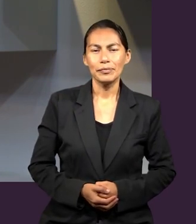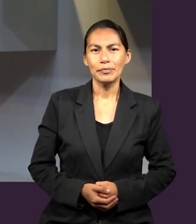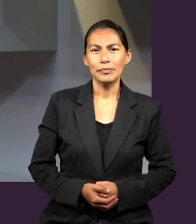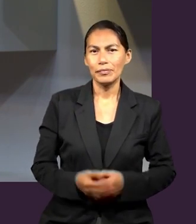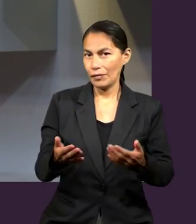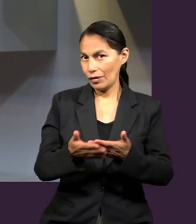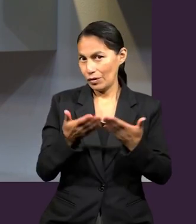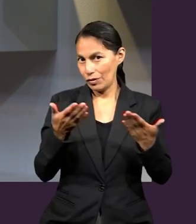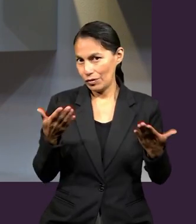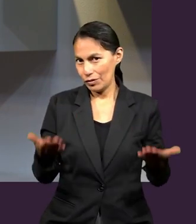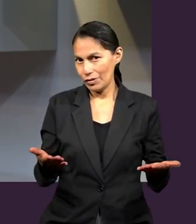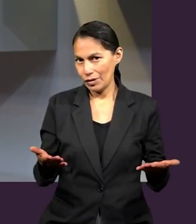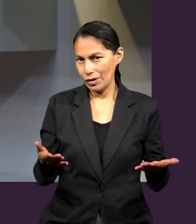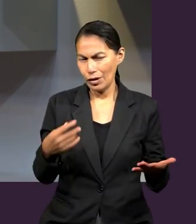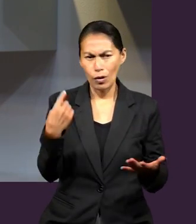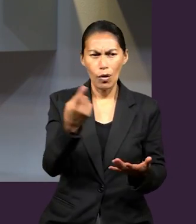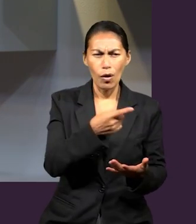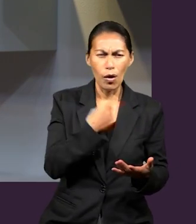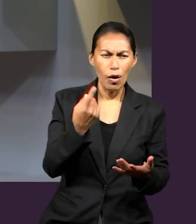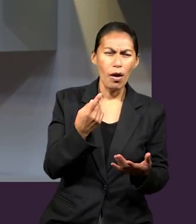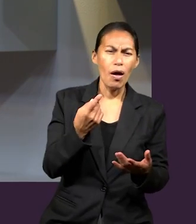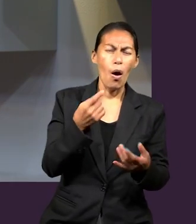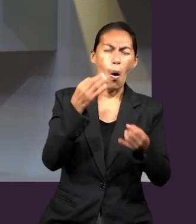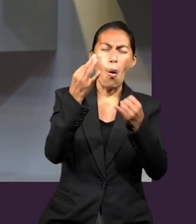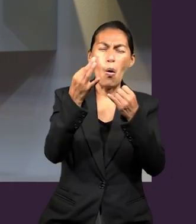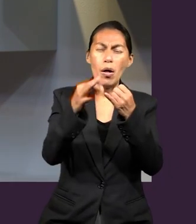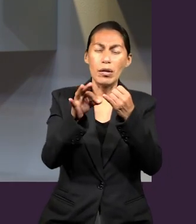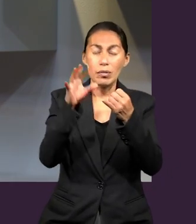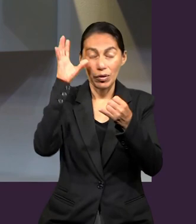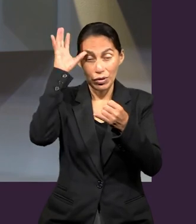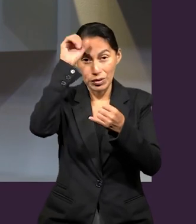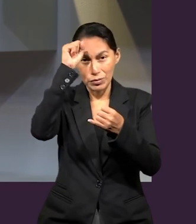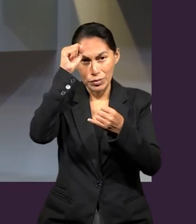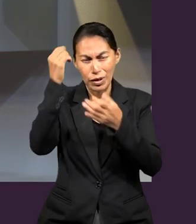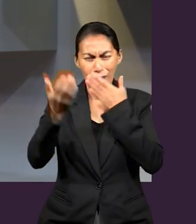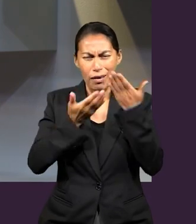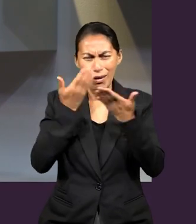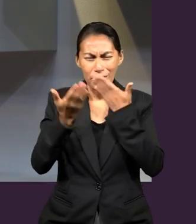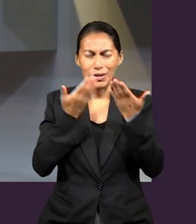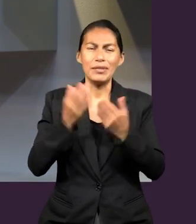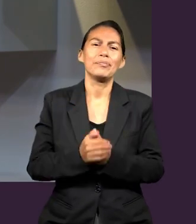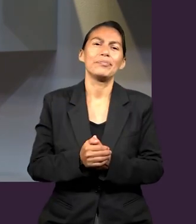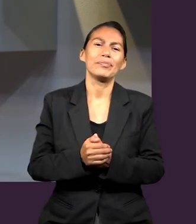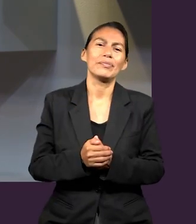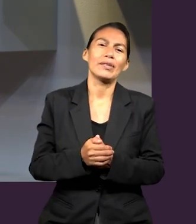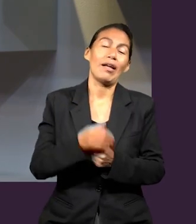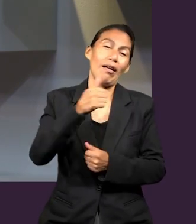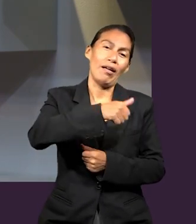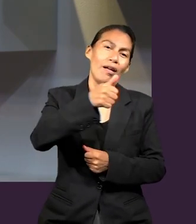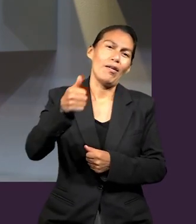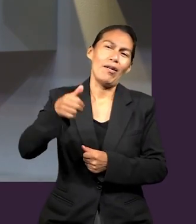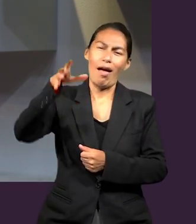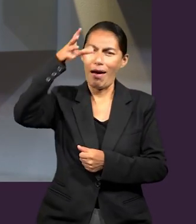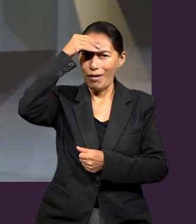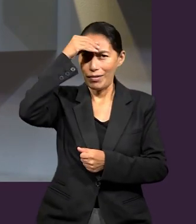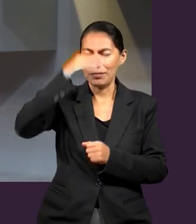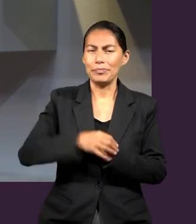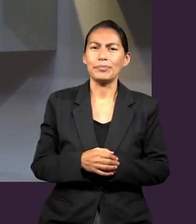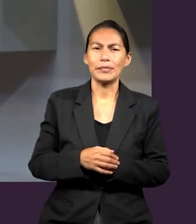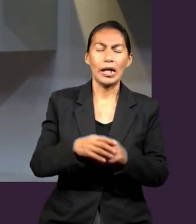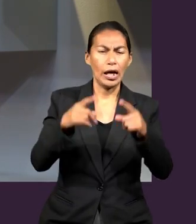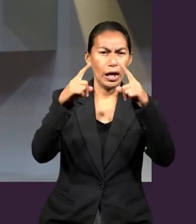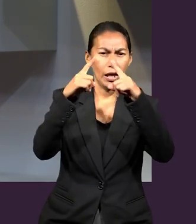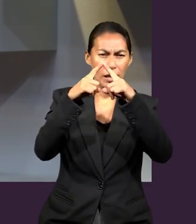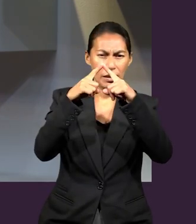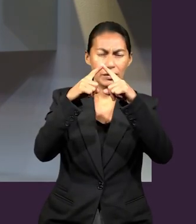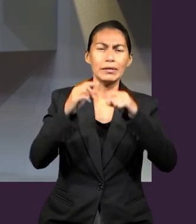vamos a desarrollar el último concepto con el cual deseo que podamos